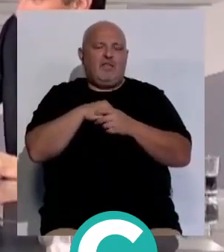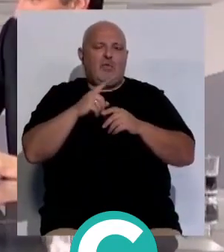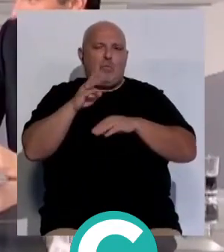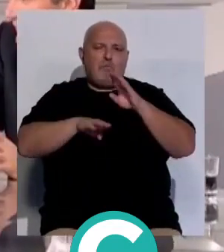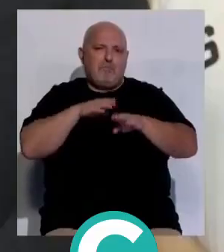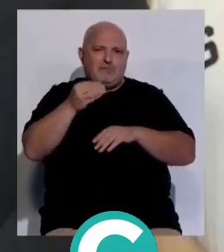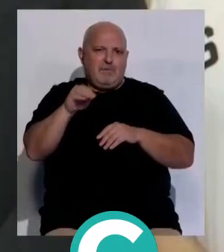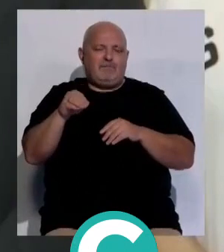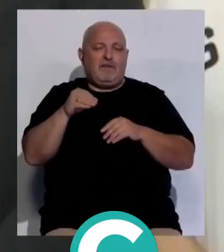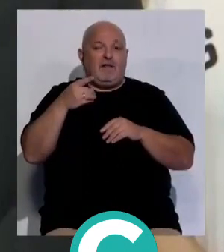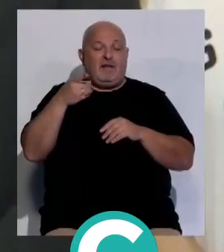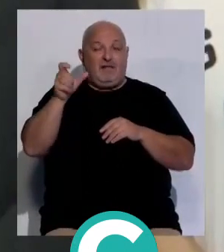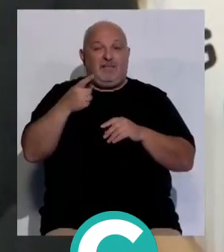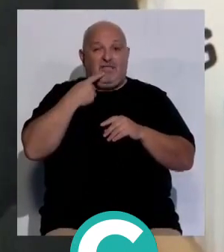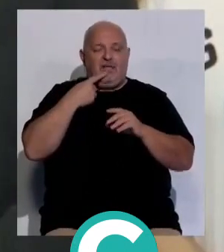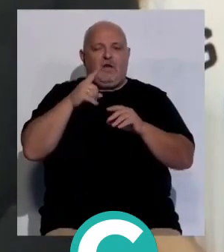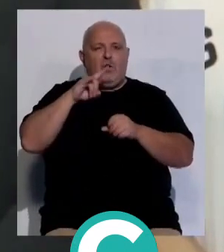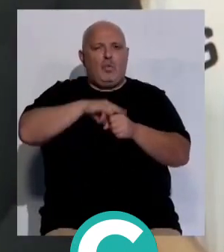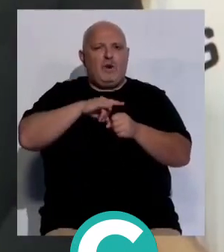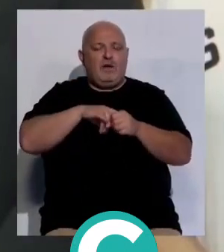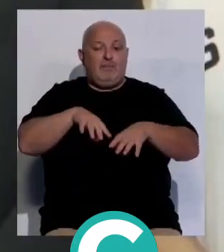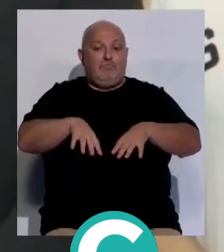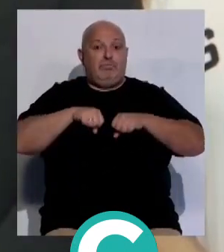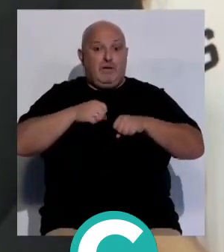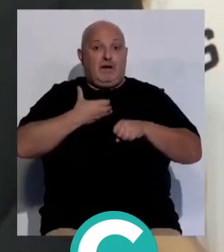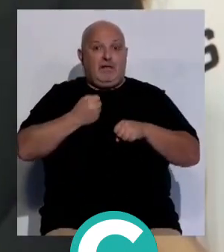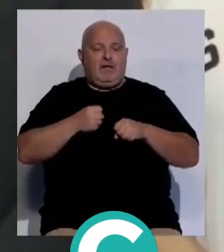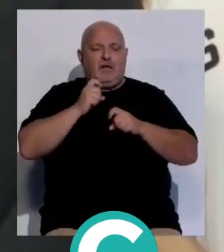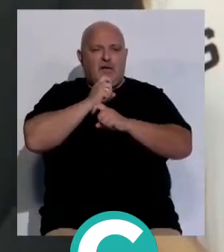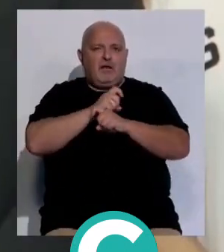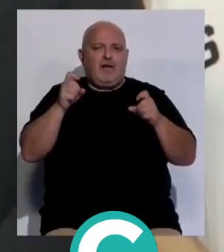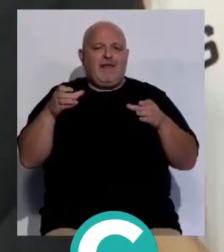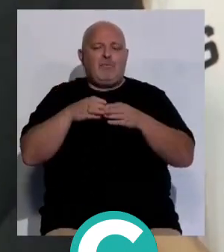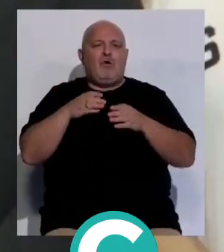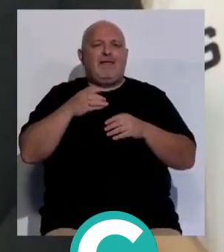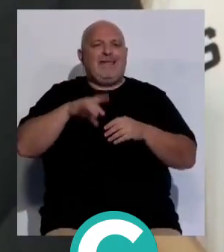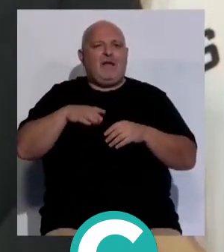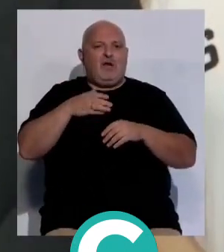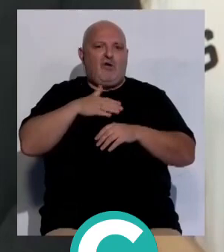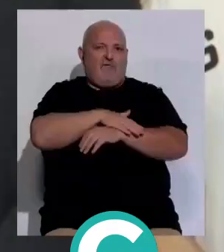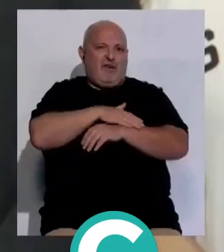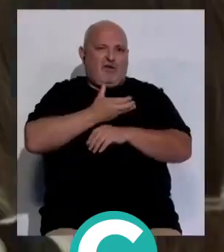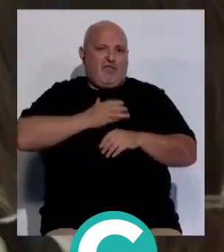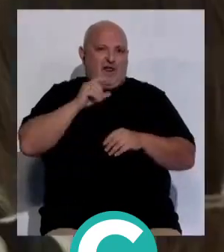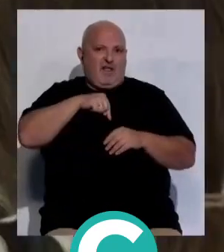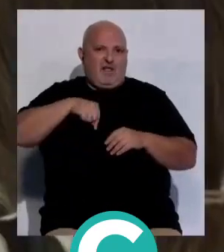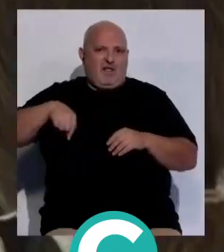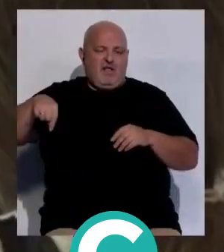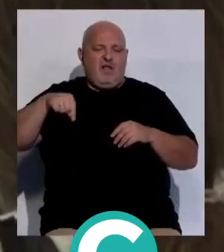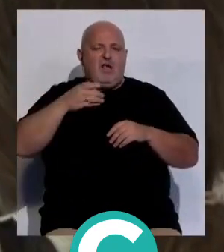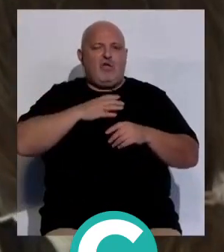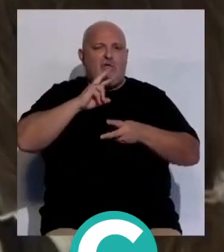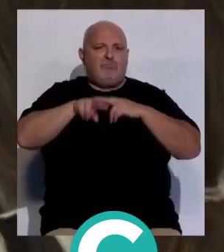paso más la ciudad. García ha anunciado que será el lunes, tras la toma de posesión, cuando se anuncie su equipo de gobierno que en principio reformularía las